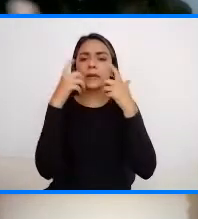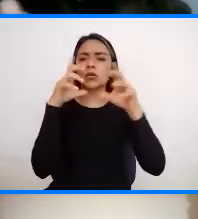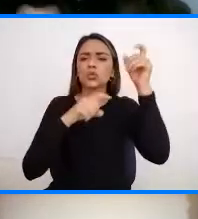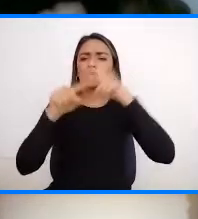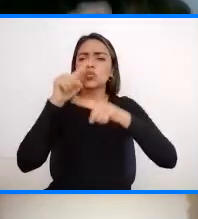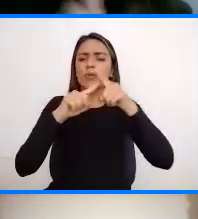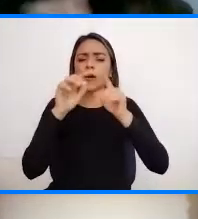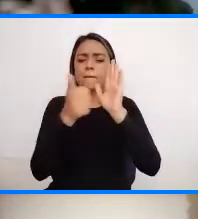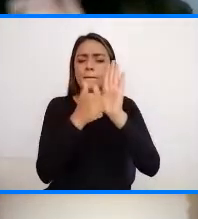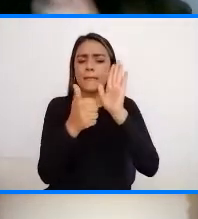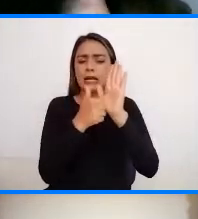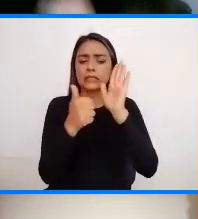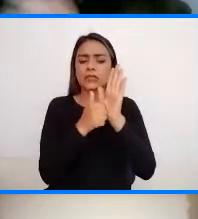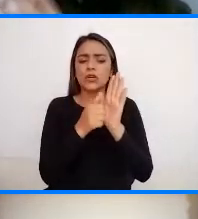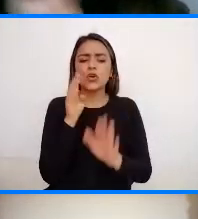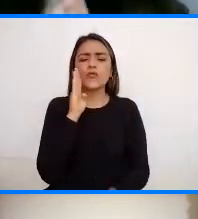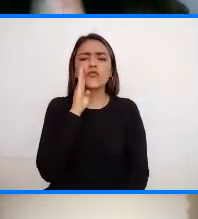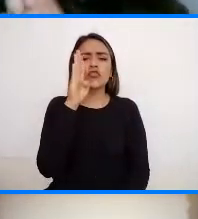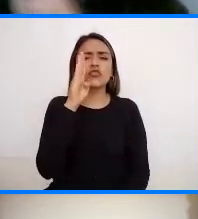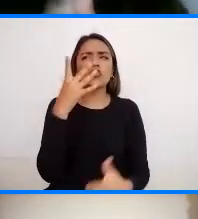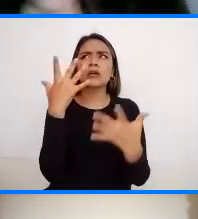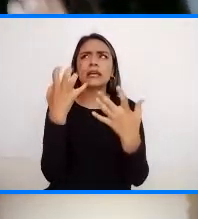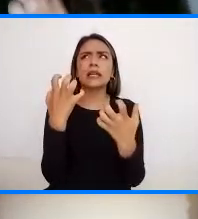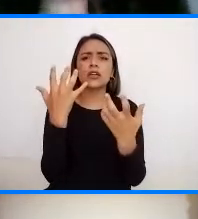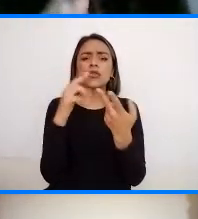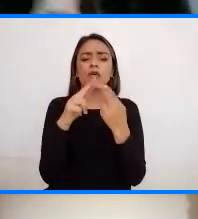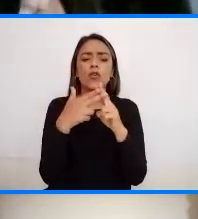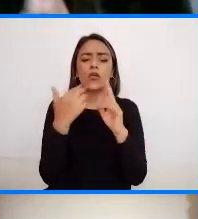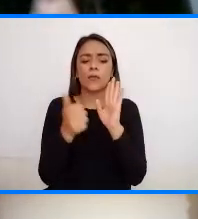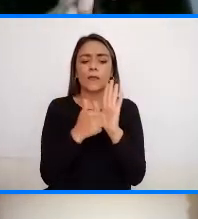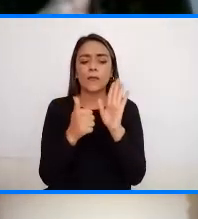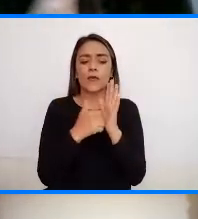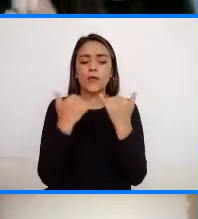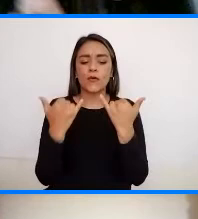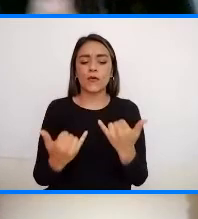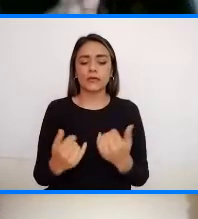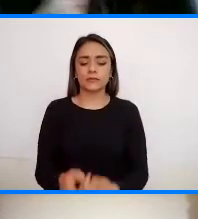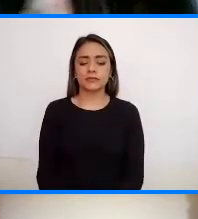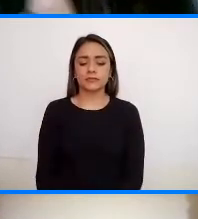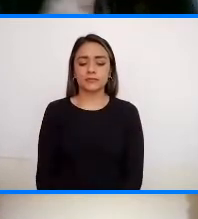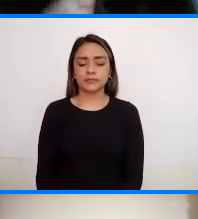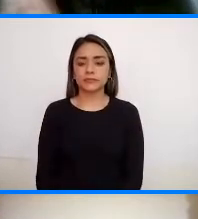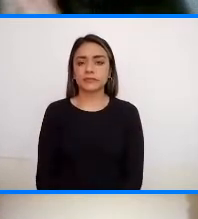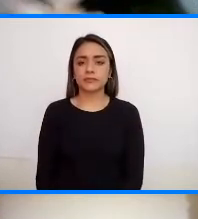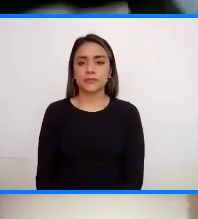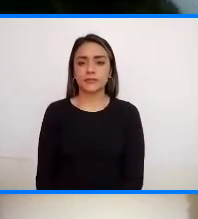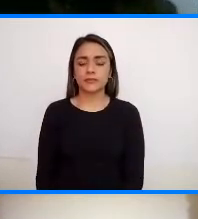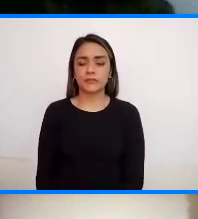las cátedras y qué esperan para la cátedra del día de hoy ¿Listo? Muy bien